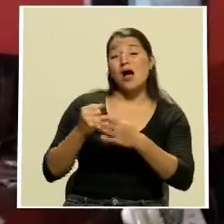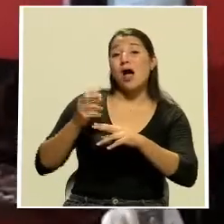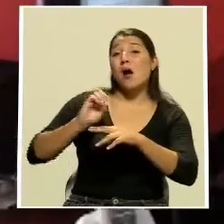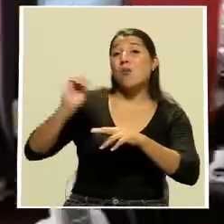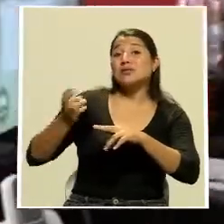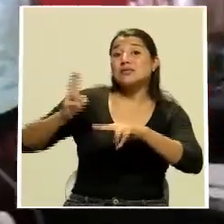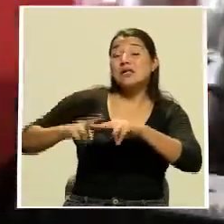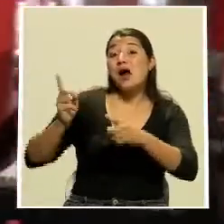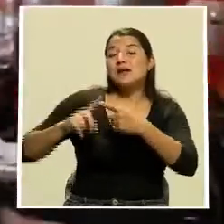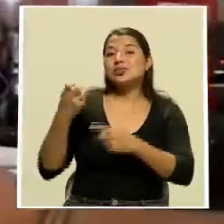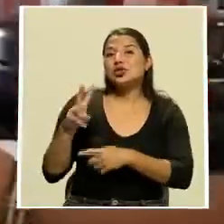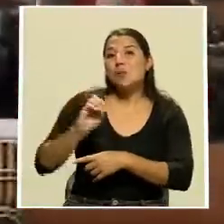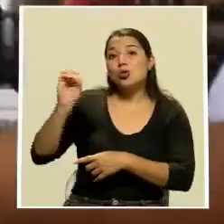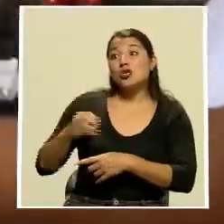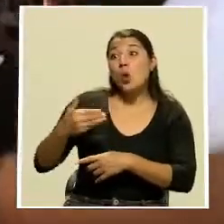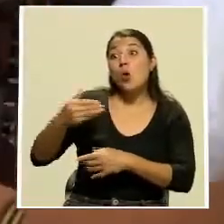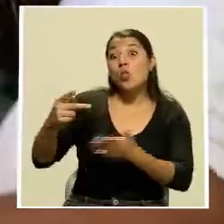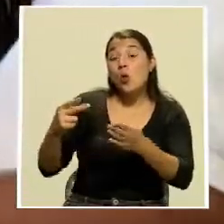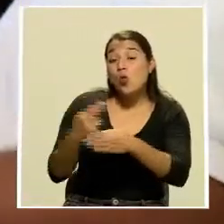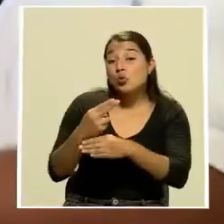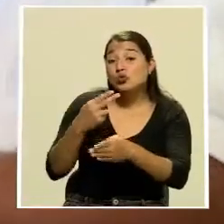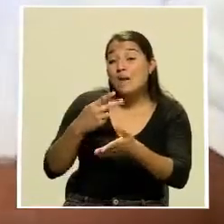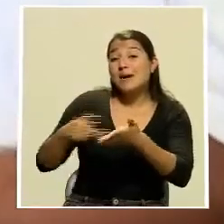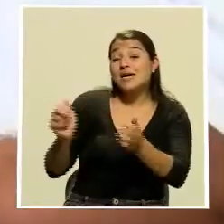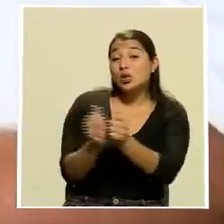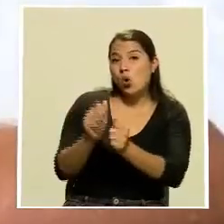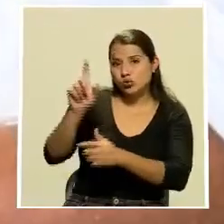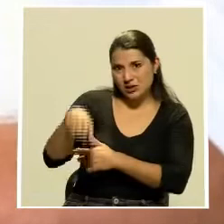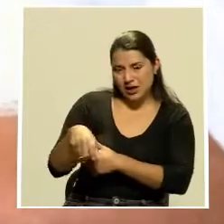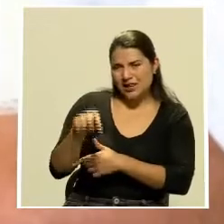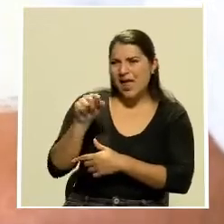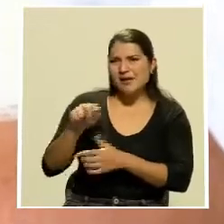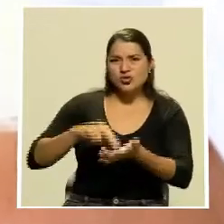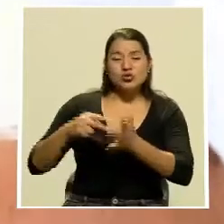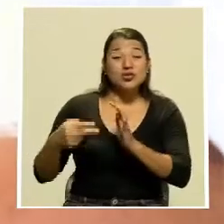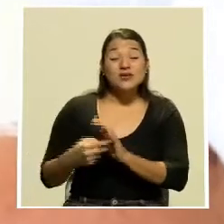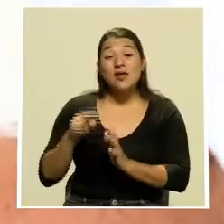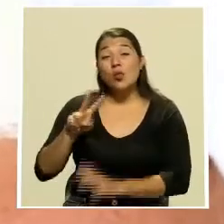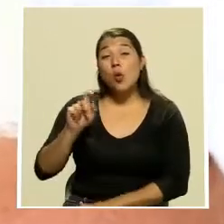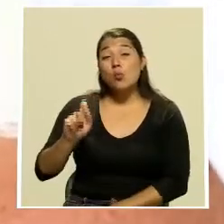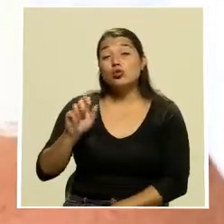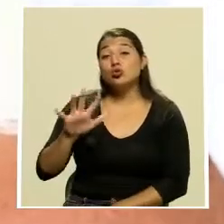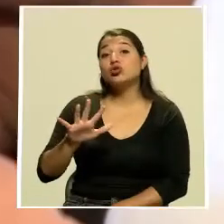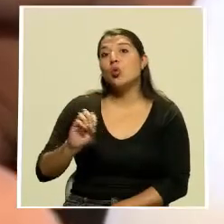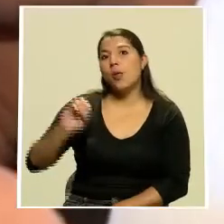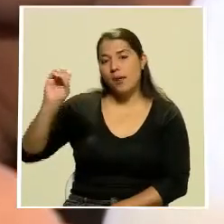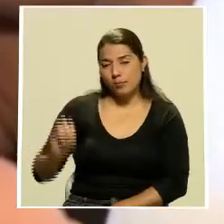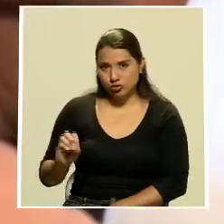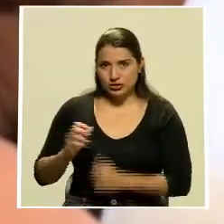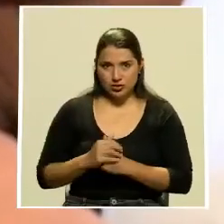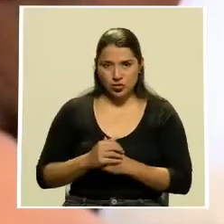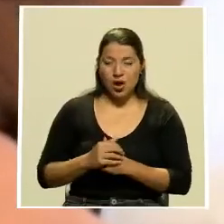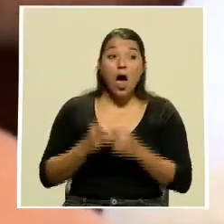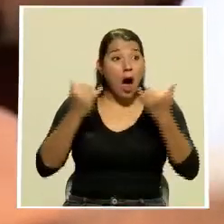al usar este método de pago lo que provocó una fijación ordinaria máxima del 2,50% generando